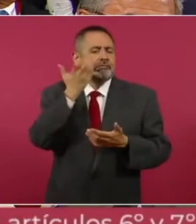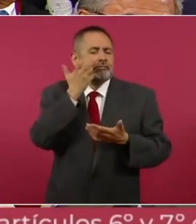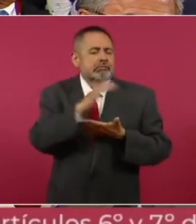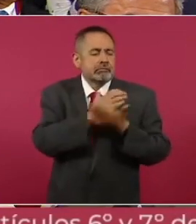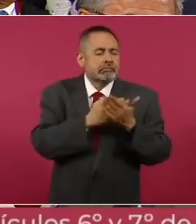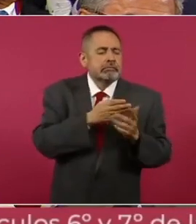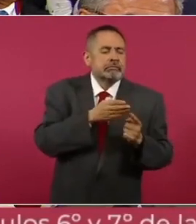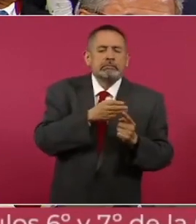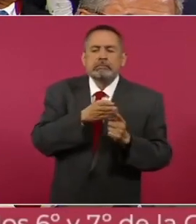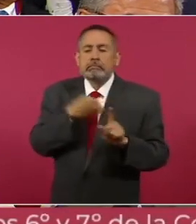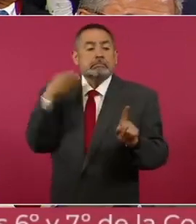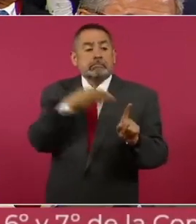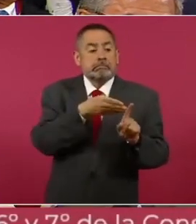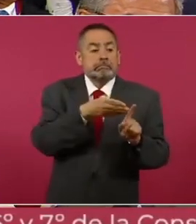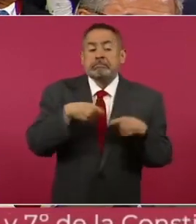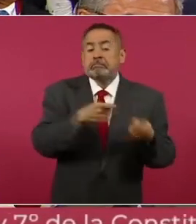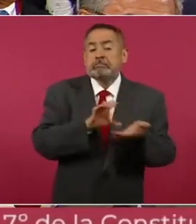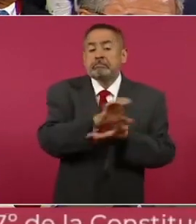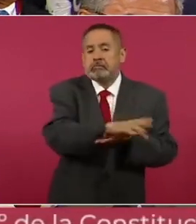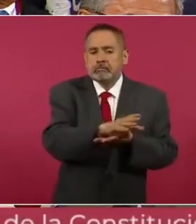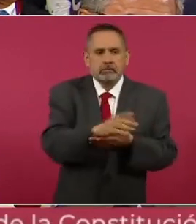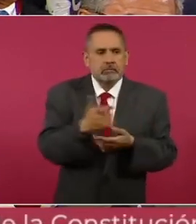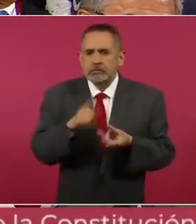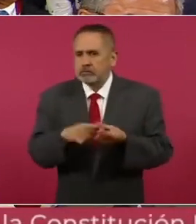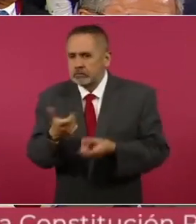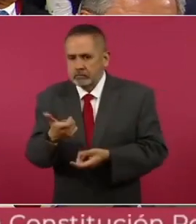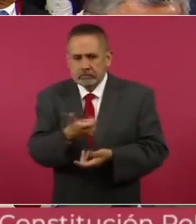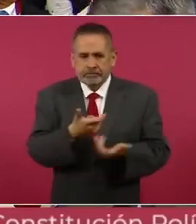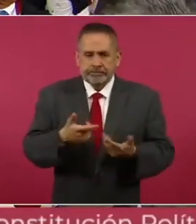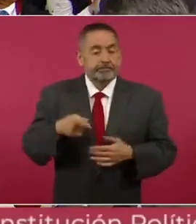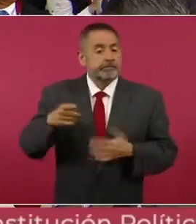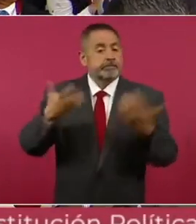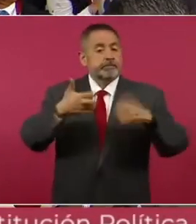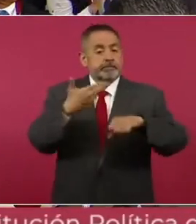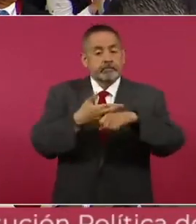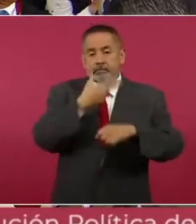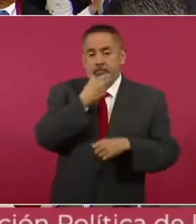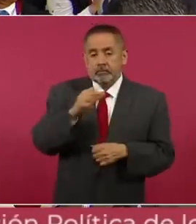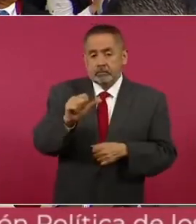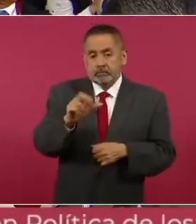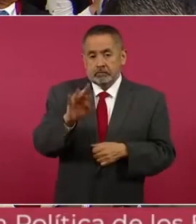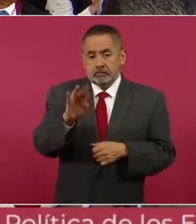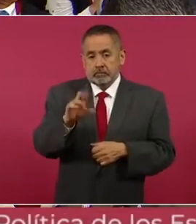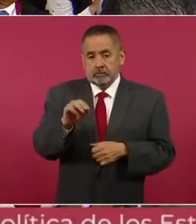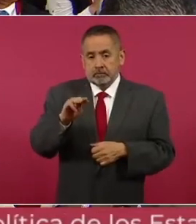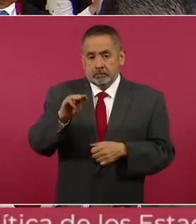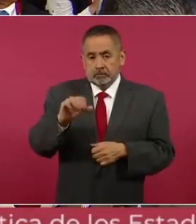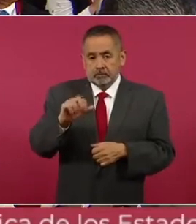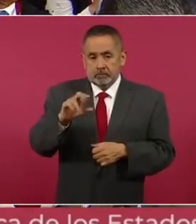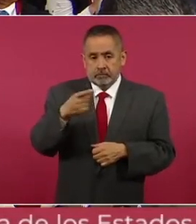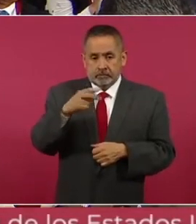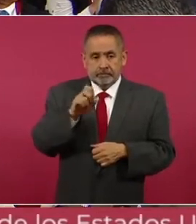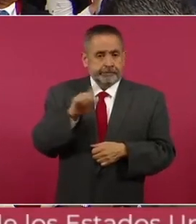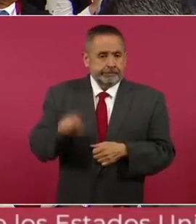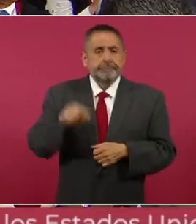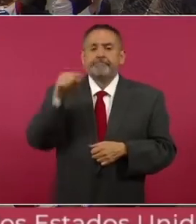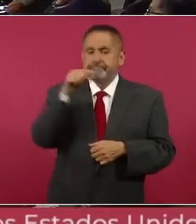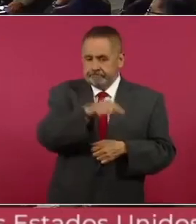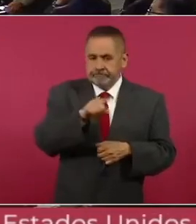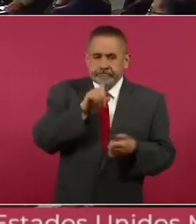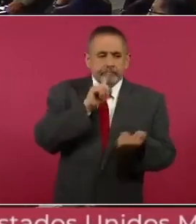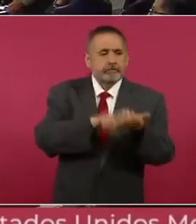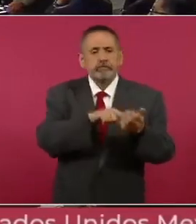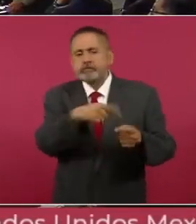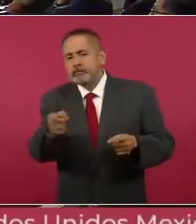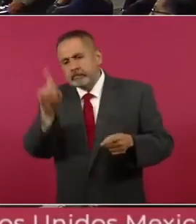recurso no se sabe dónde quedó. Hay que destacar que el empresario Arturo Marqués, quien funge a la vez como